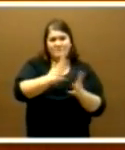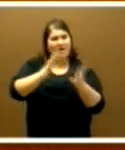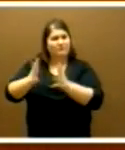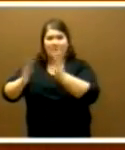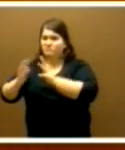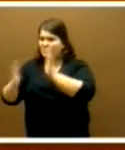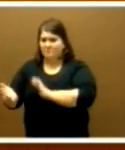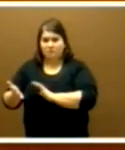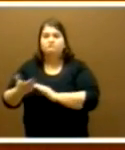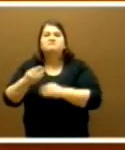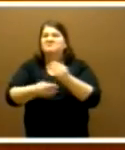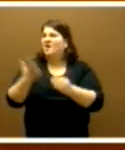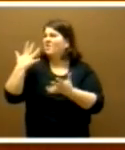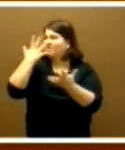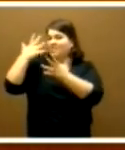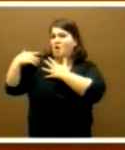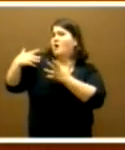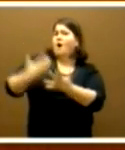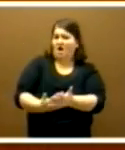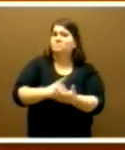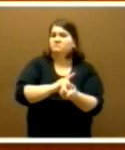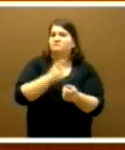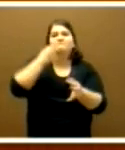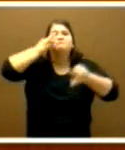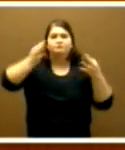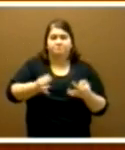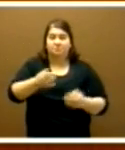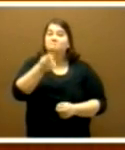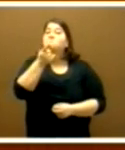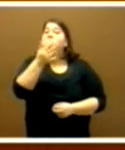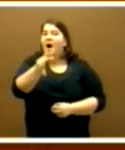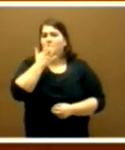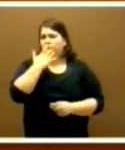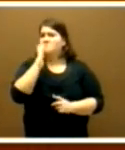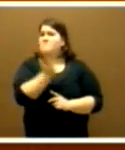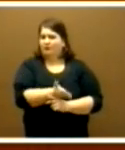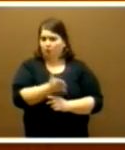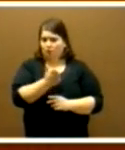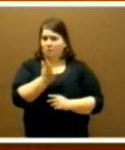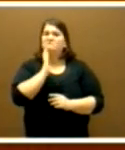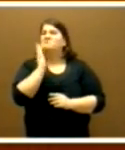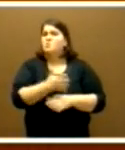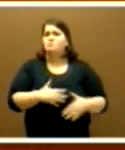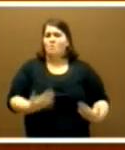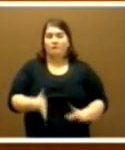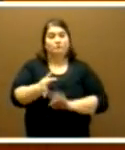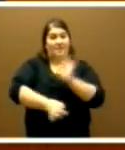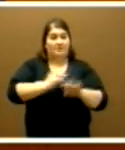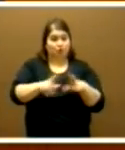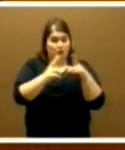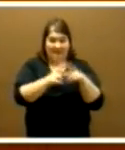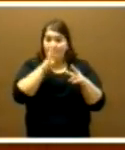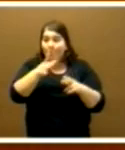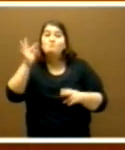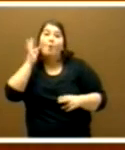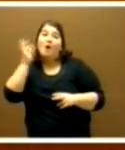ido produciendo en las últimas décadas, sobre todo del impacto que ha tenido en la organización social la masiva incorporación de